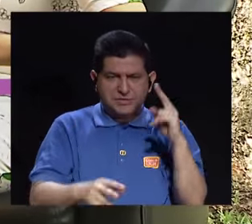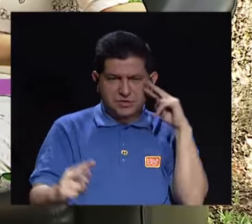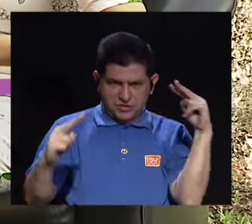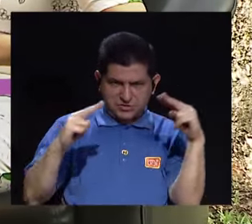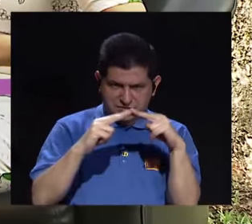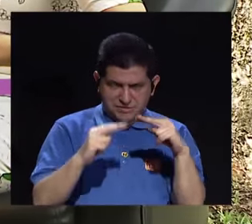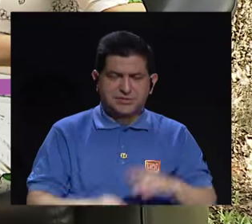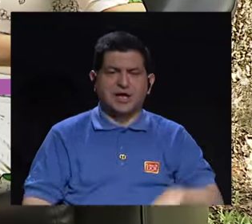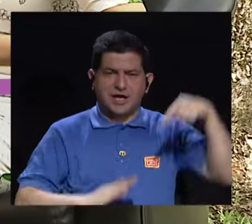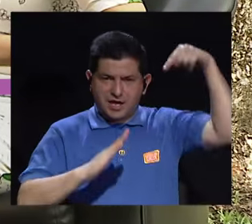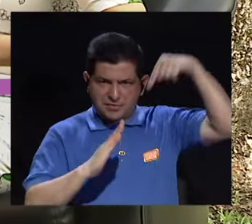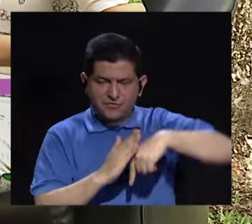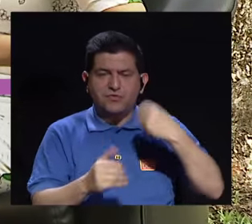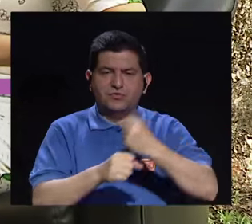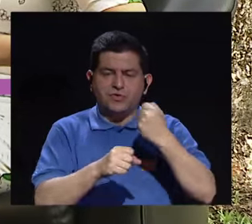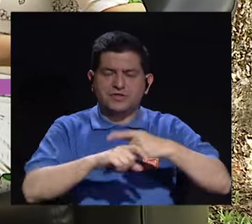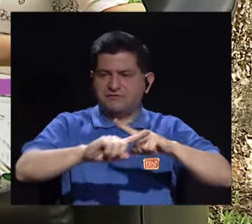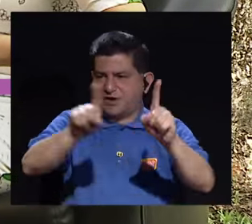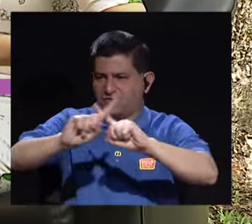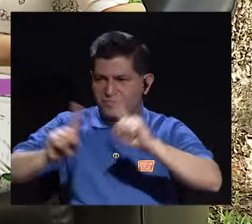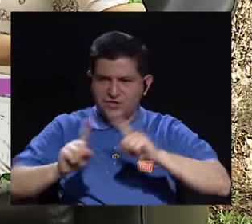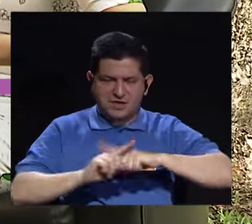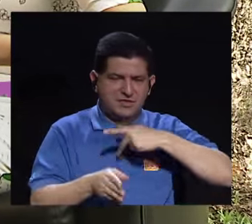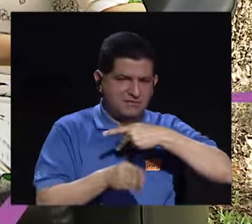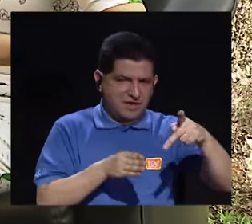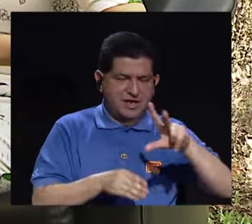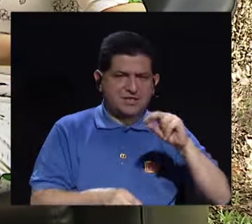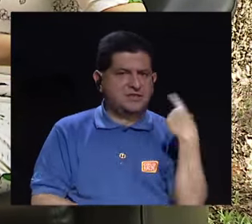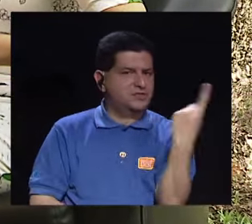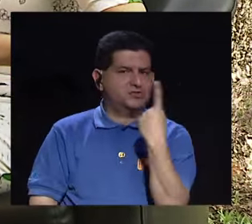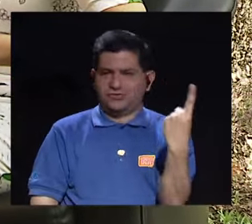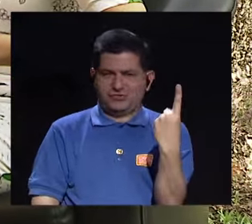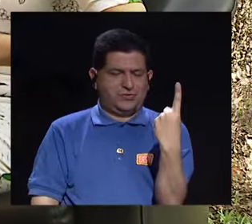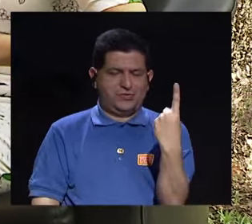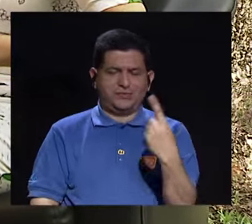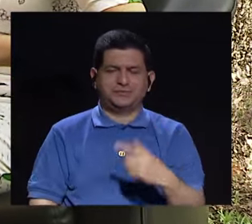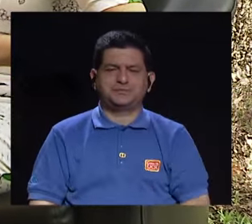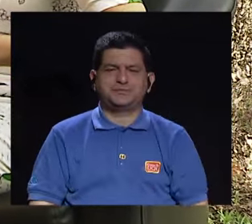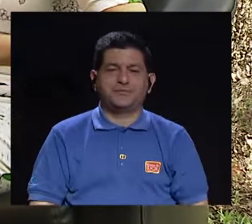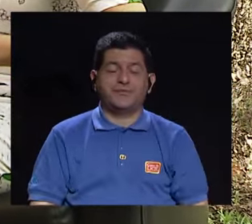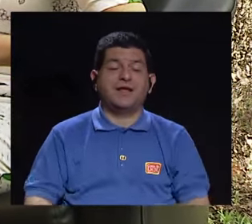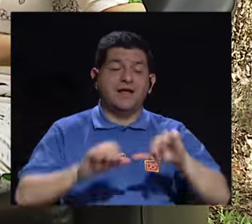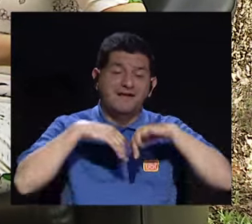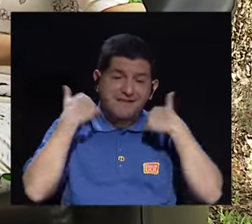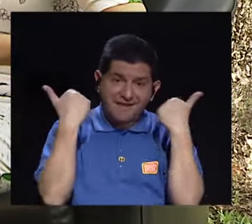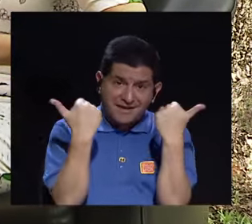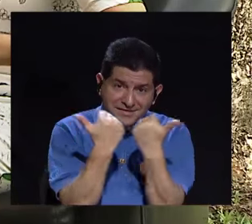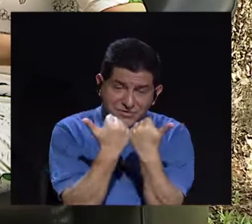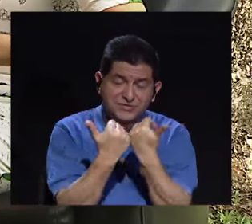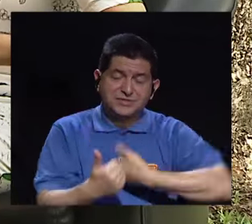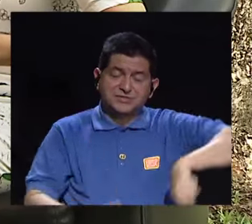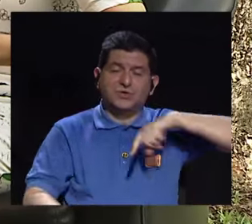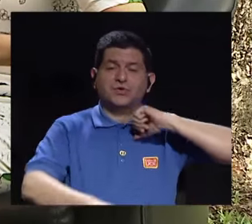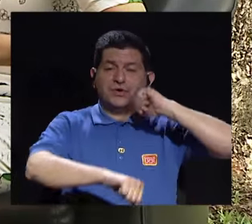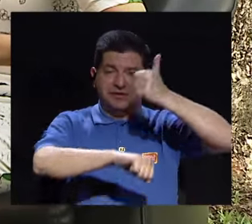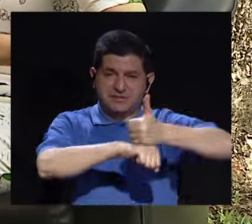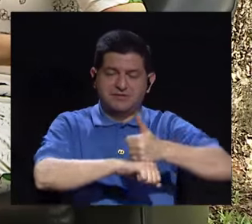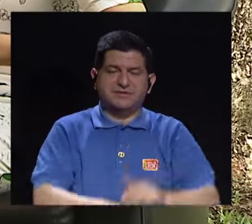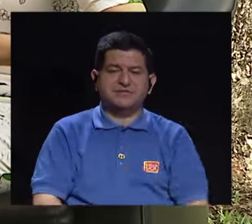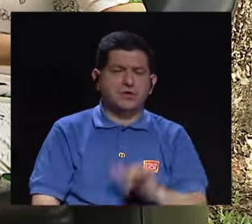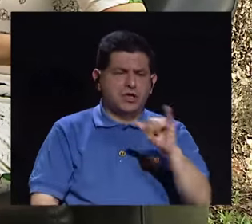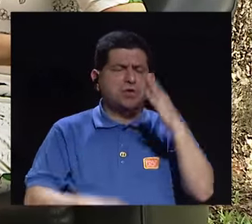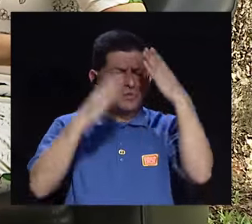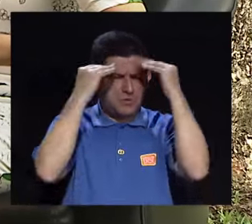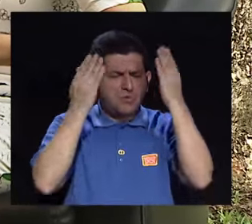tema a fondo y que trabaje en un equipo interdisciplinar, no solo. Entonces, la asociación, digamos, la hemos creado y también